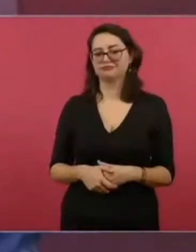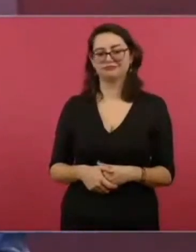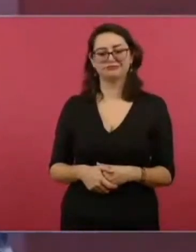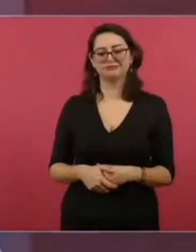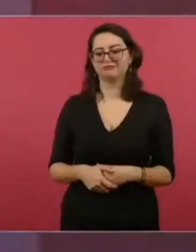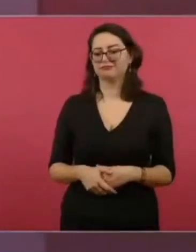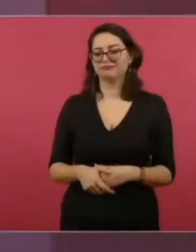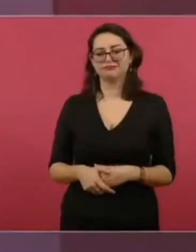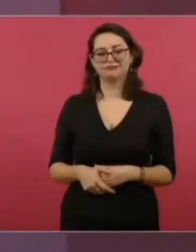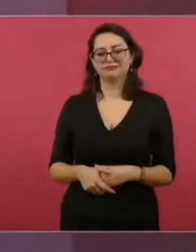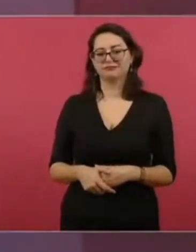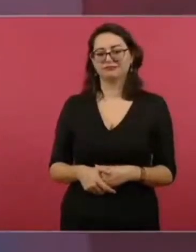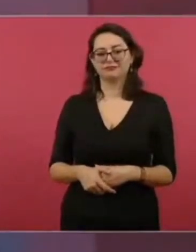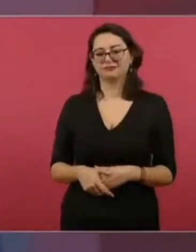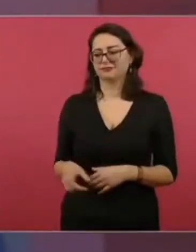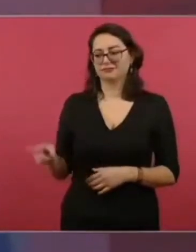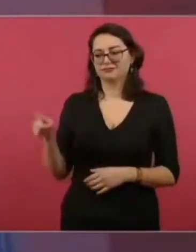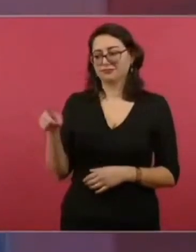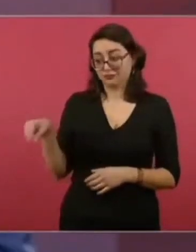pero ando buscando